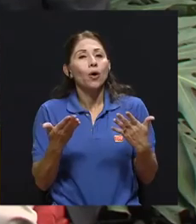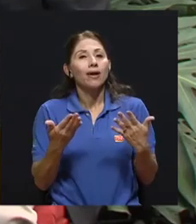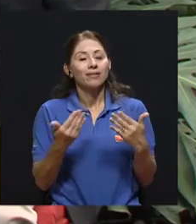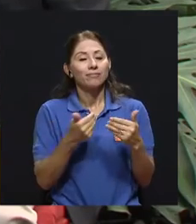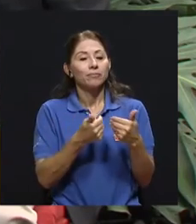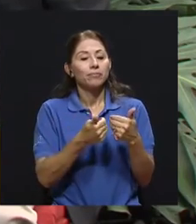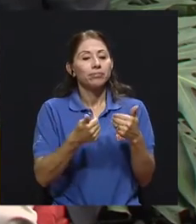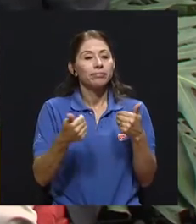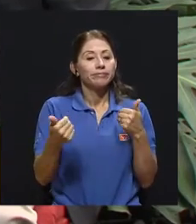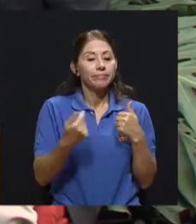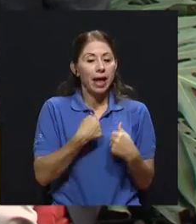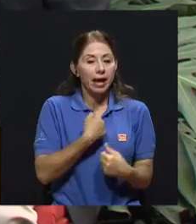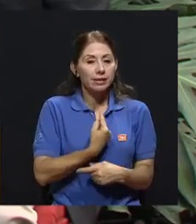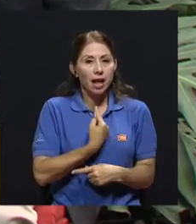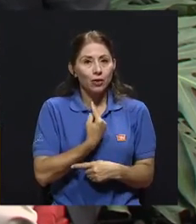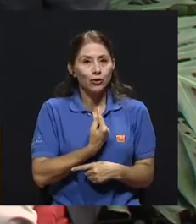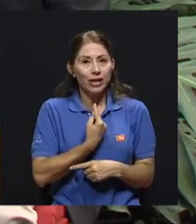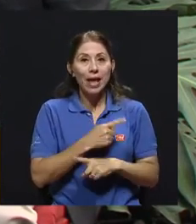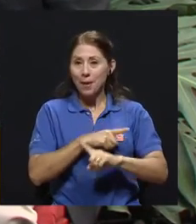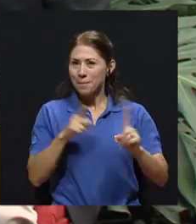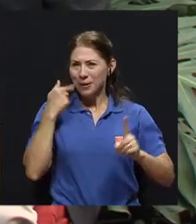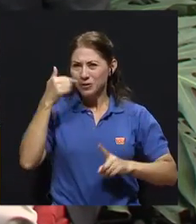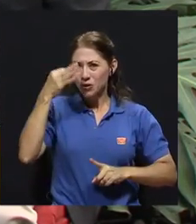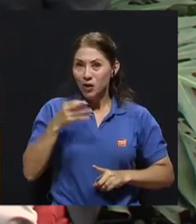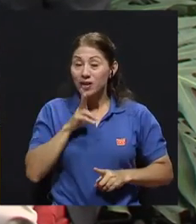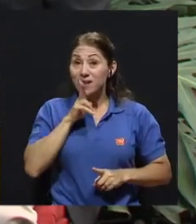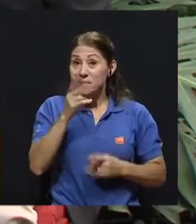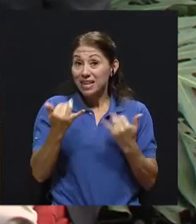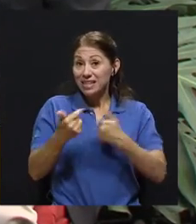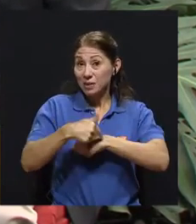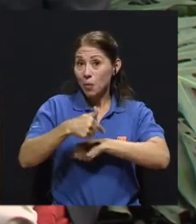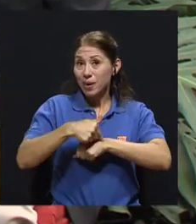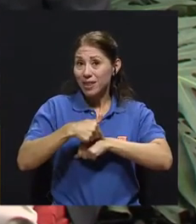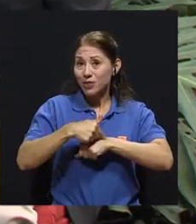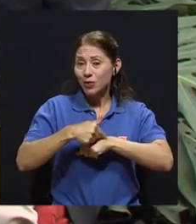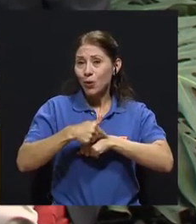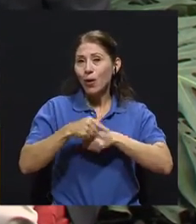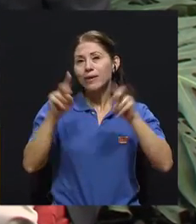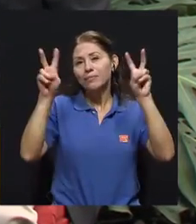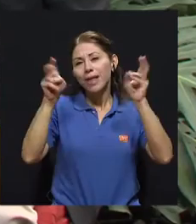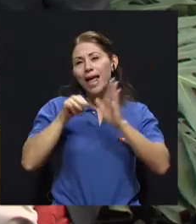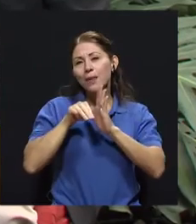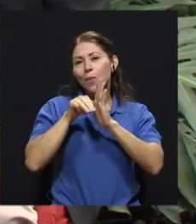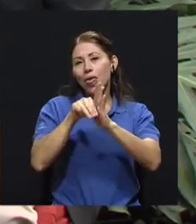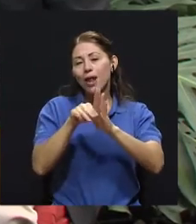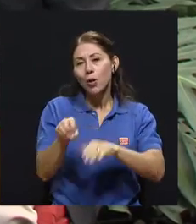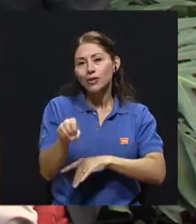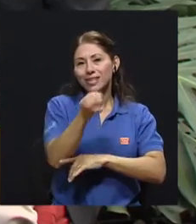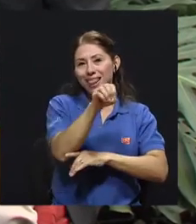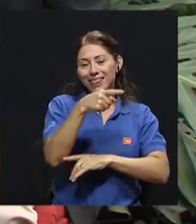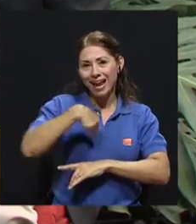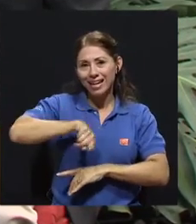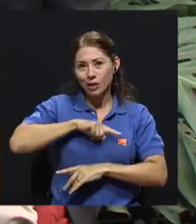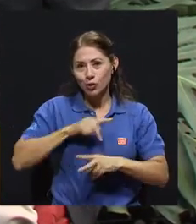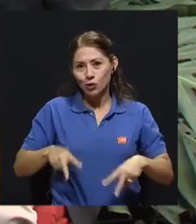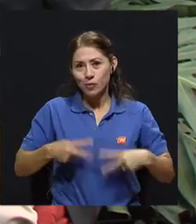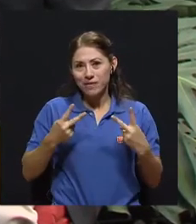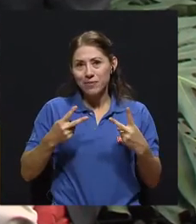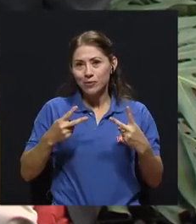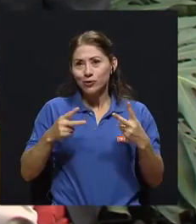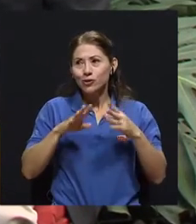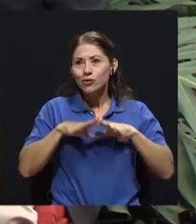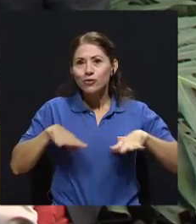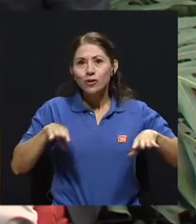creo que para hacer justicia, el mundo predominante en este momento, yo diría, del modelo occidental en el que nosotros